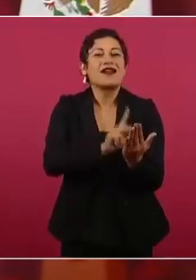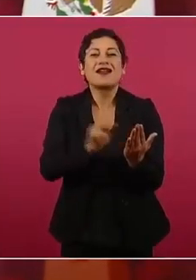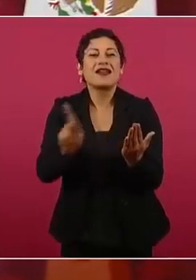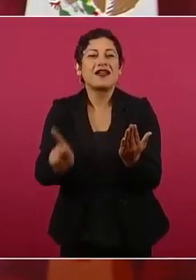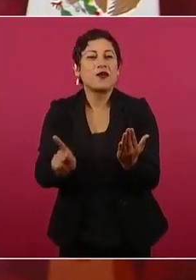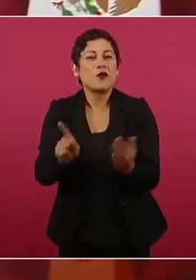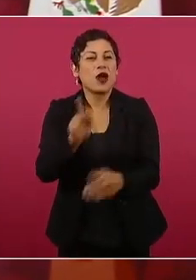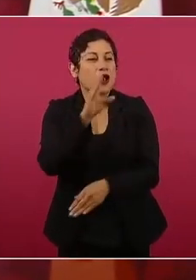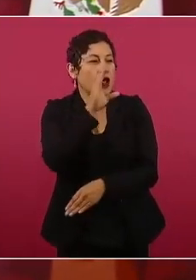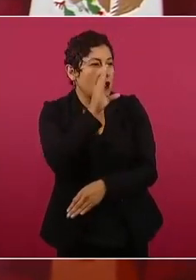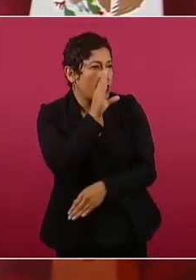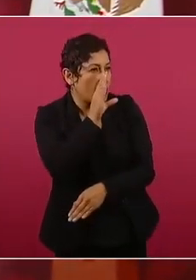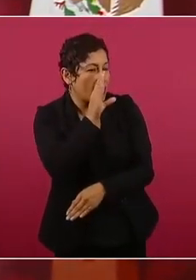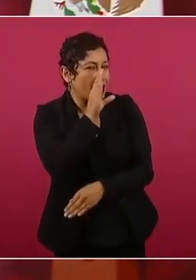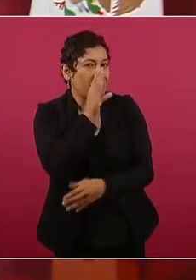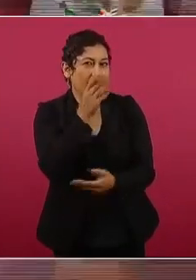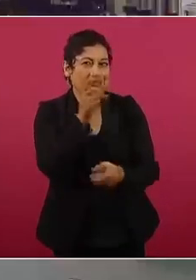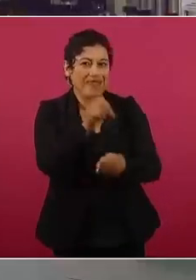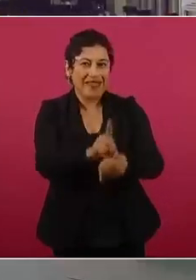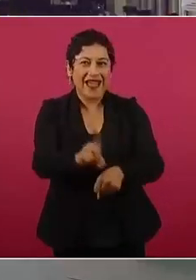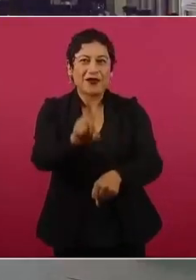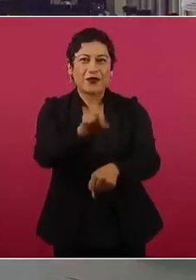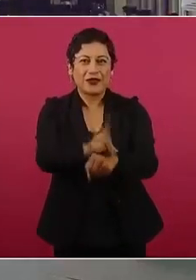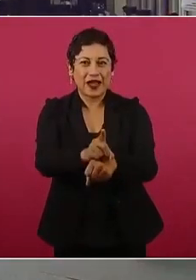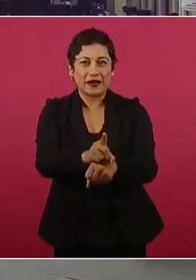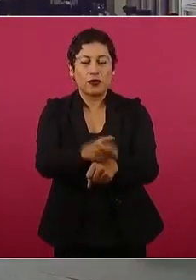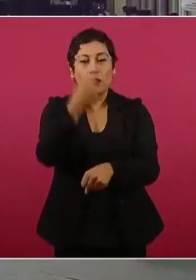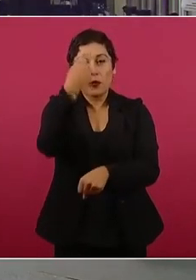no desviarnos.